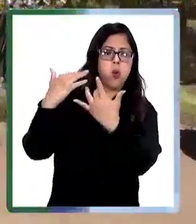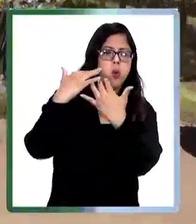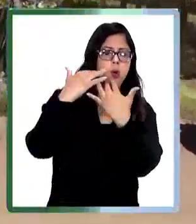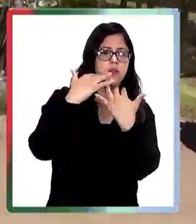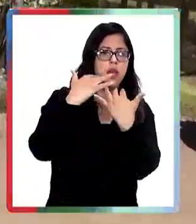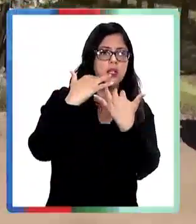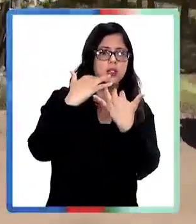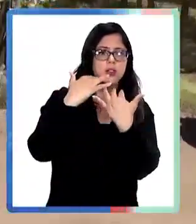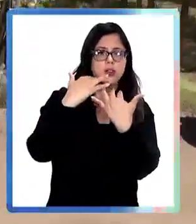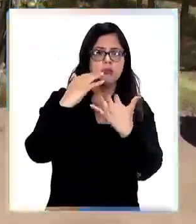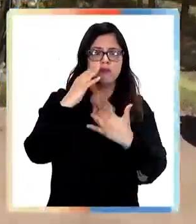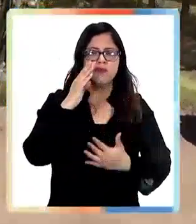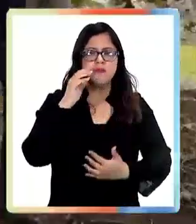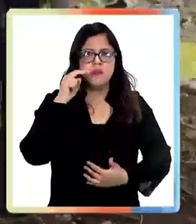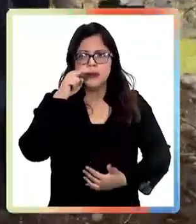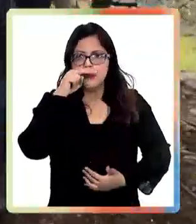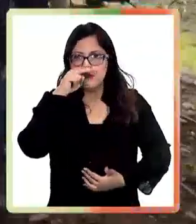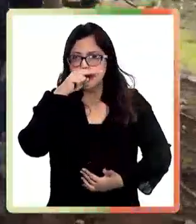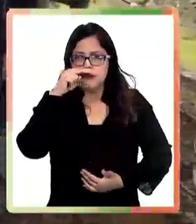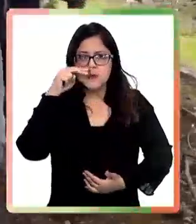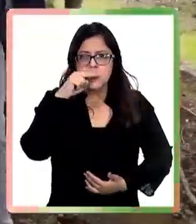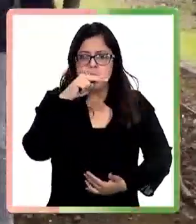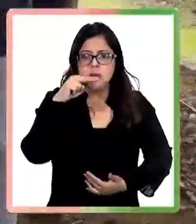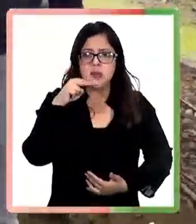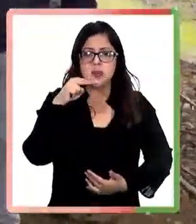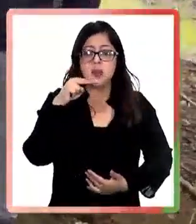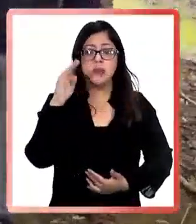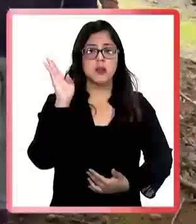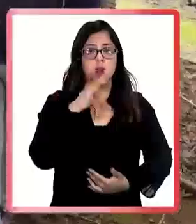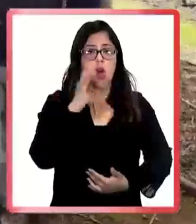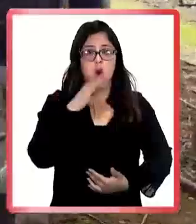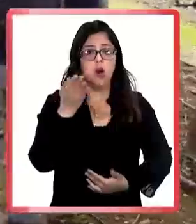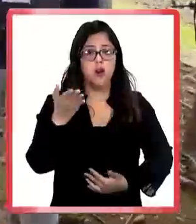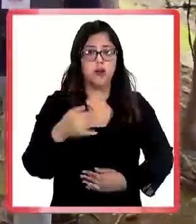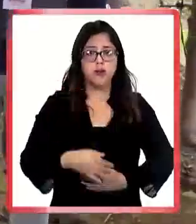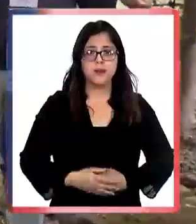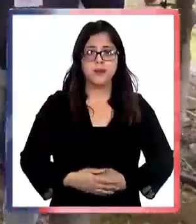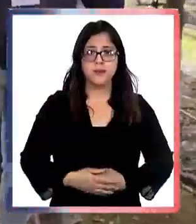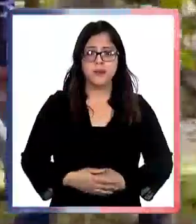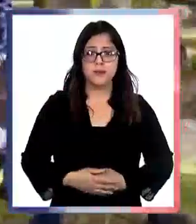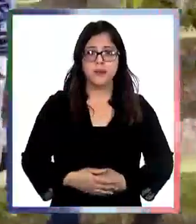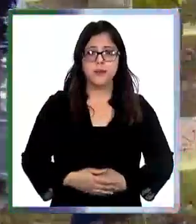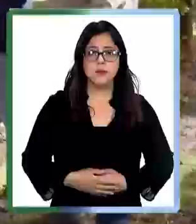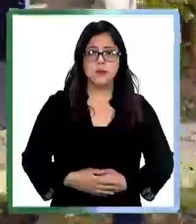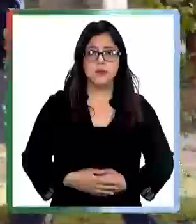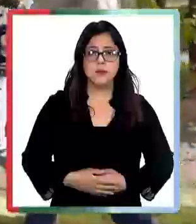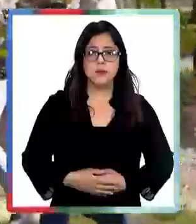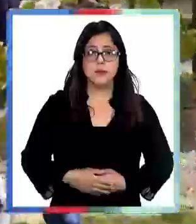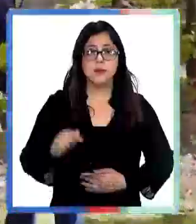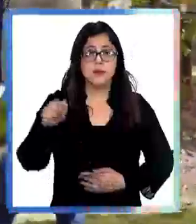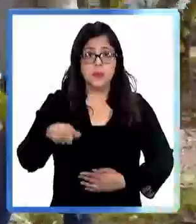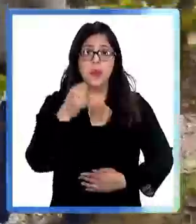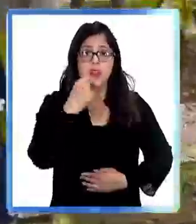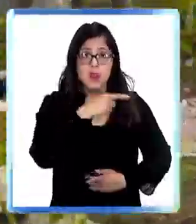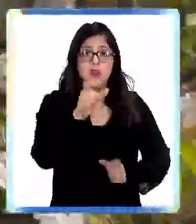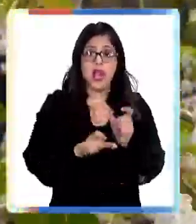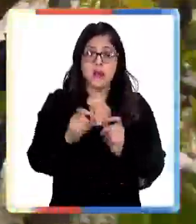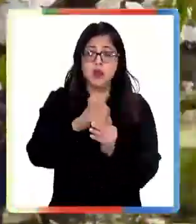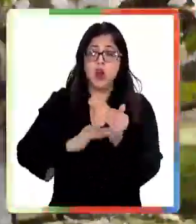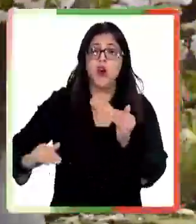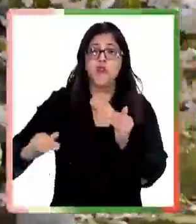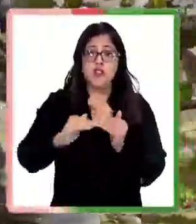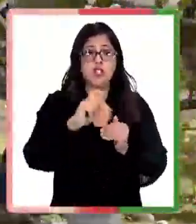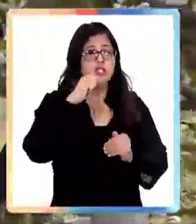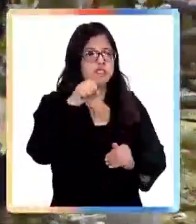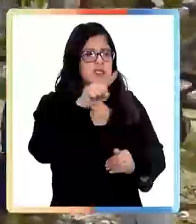reiterativas denuncias de los vecinos llevaron a que la Ceremi de Salud iniciara un intenso programa de fiscalización a los predios agrícolas de la provincia de